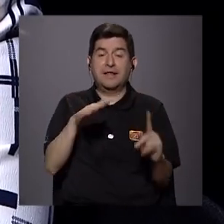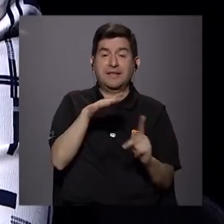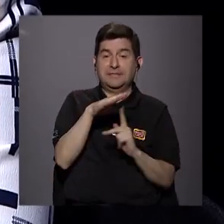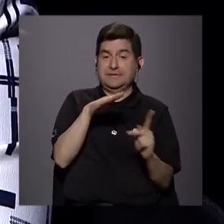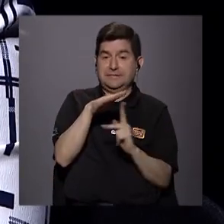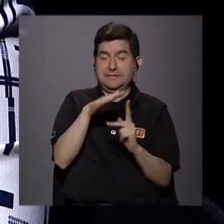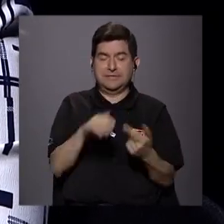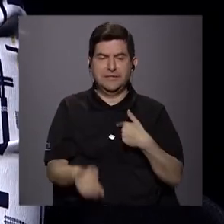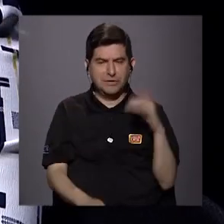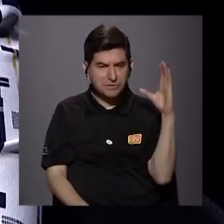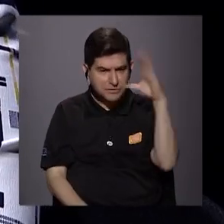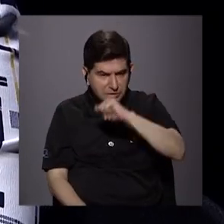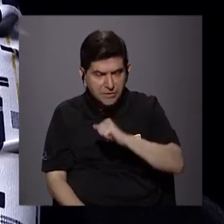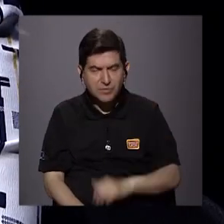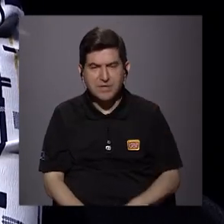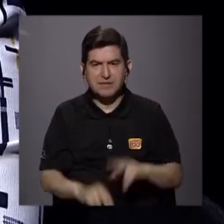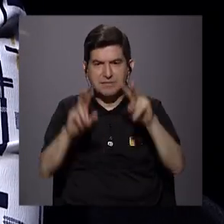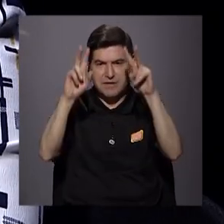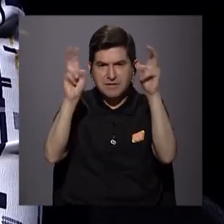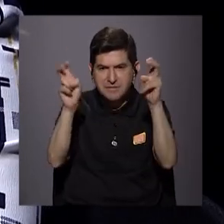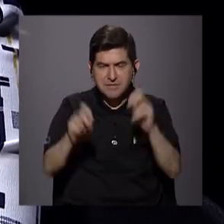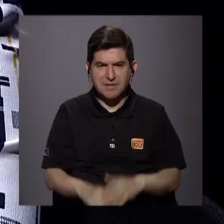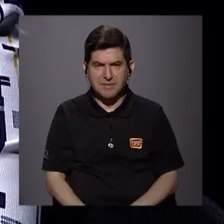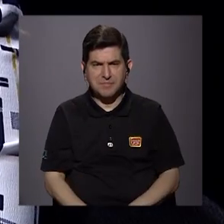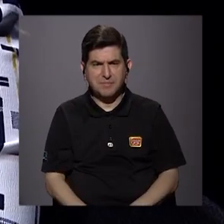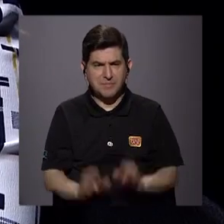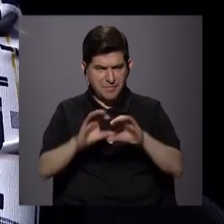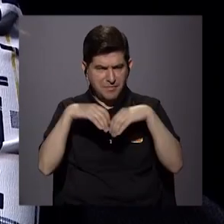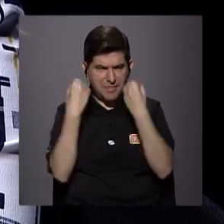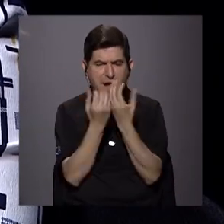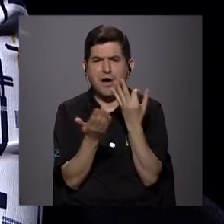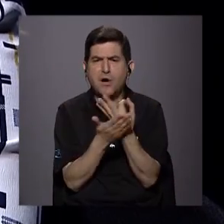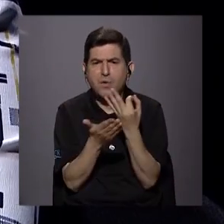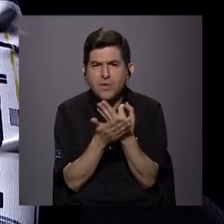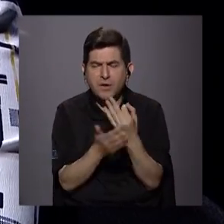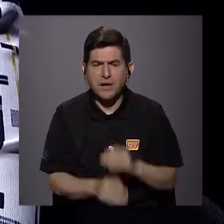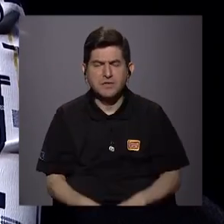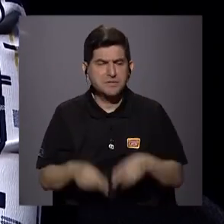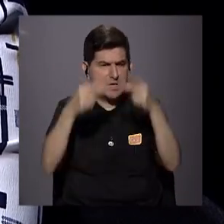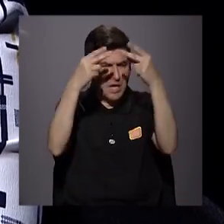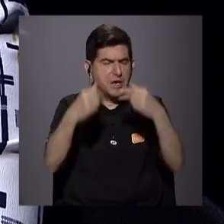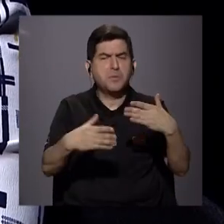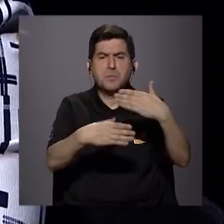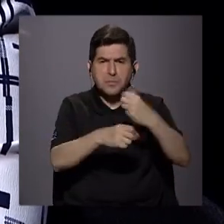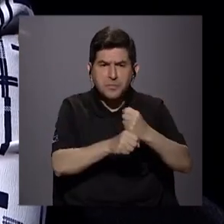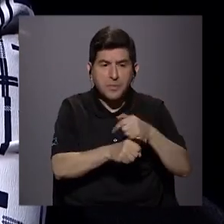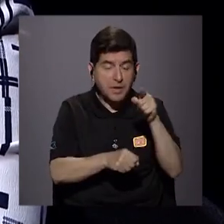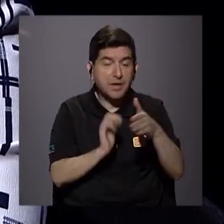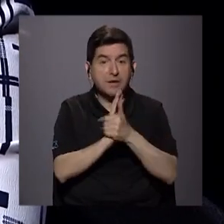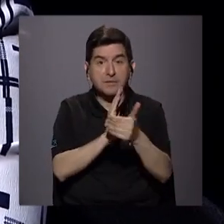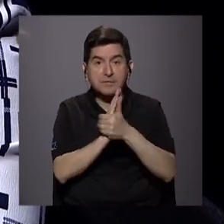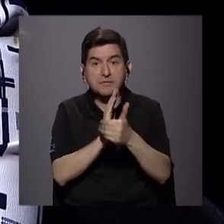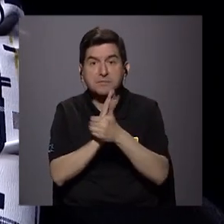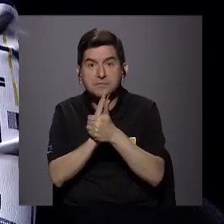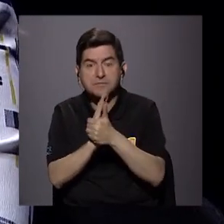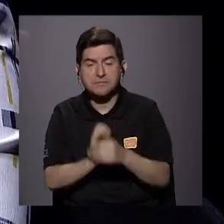kinder uno ve que se incluyen temas, por ejemplo, de cómo organizar sus finanzas, cómo hacer un presupuesto, todas esas habilidades o esas